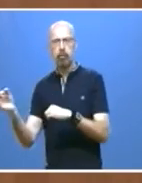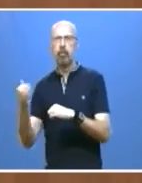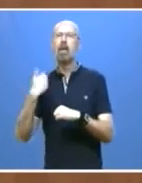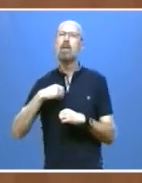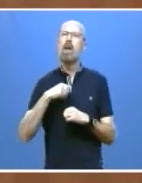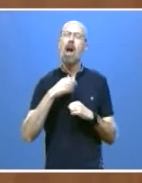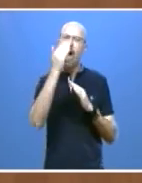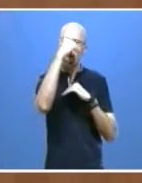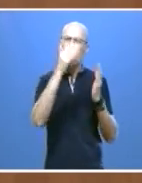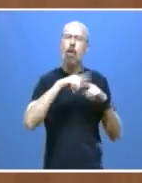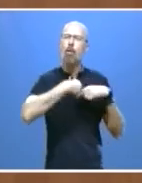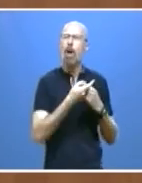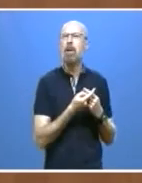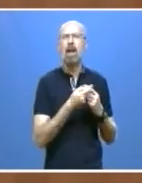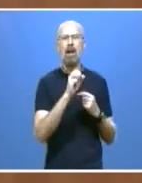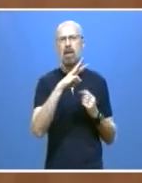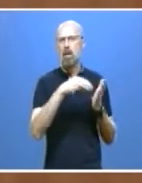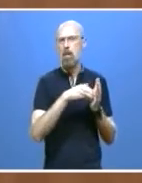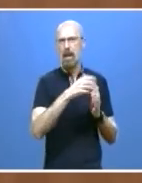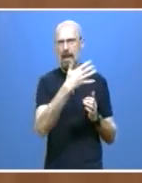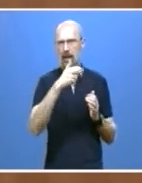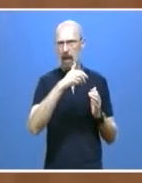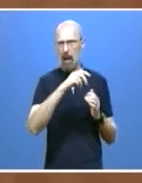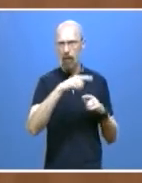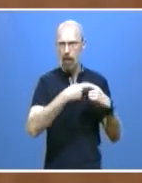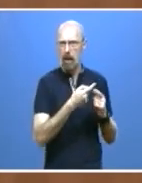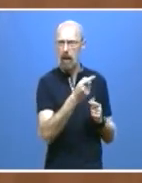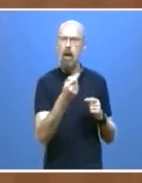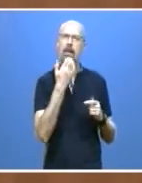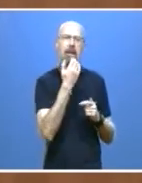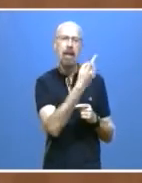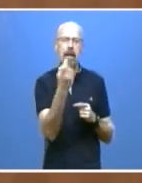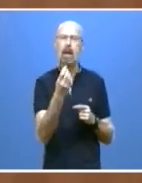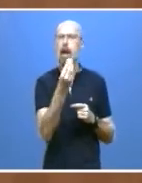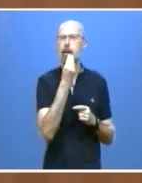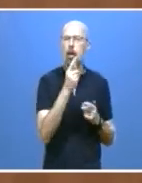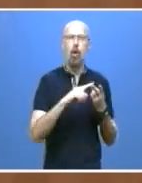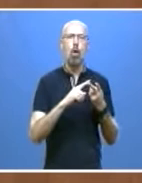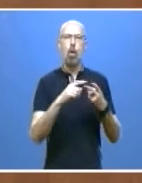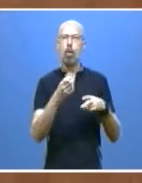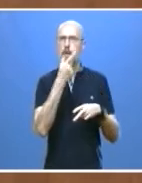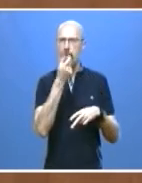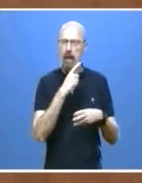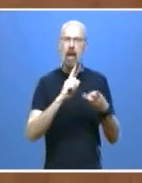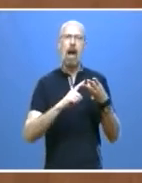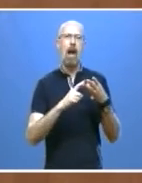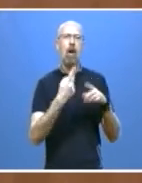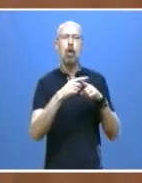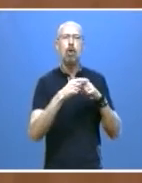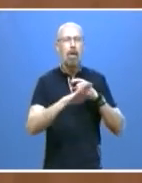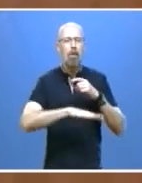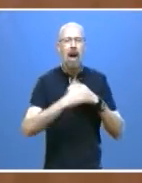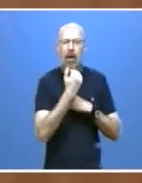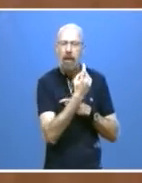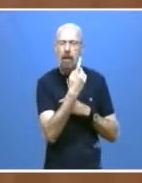el estado de alarma en ámbitos de alimentación, medicinas o de productos de primera necesidad. Por otro lado